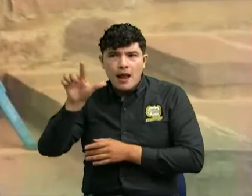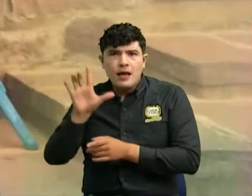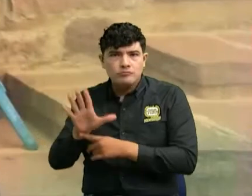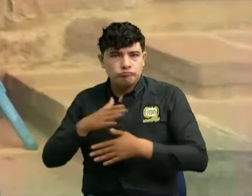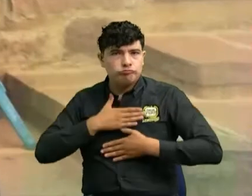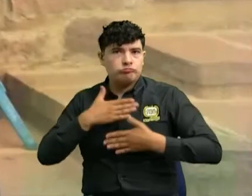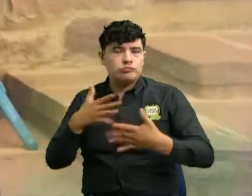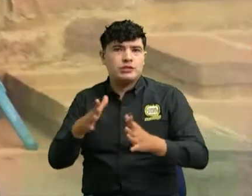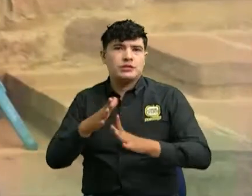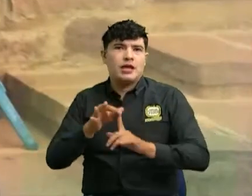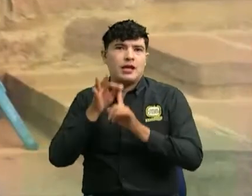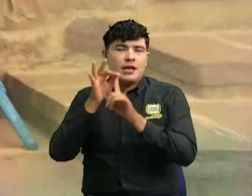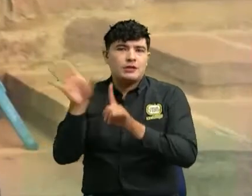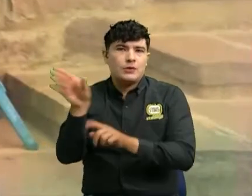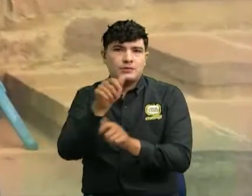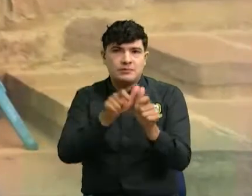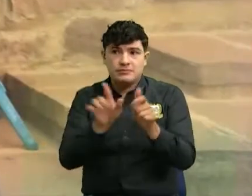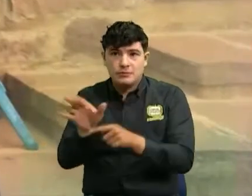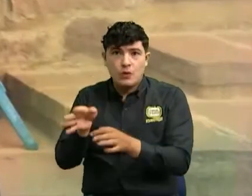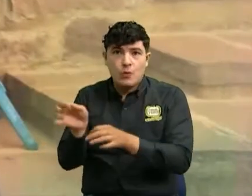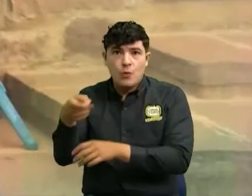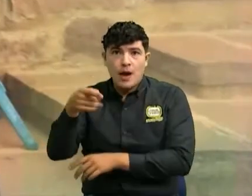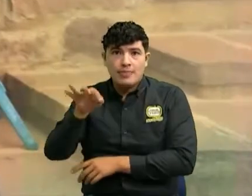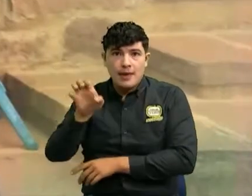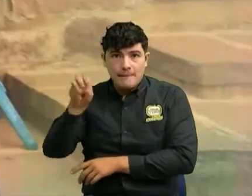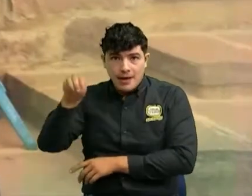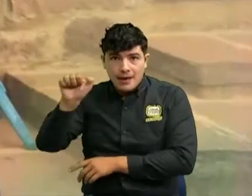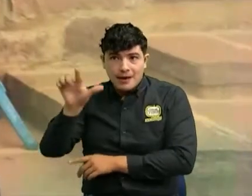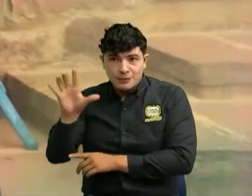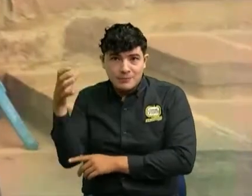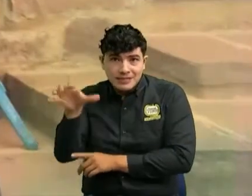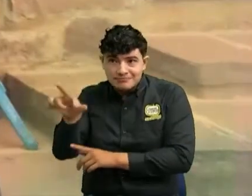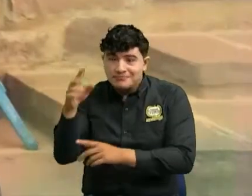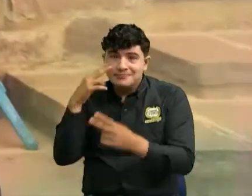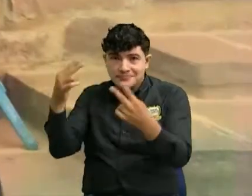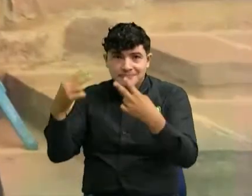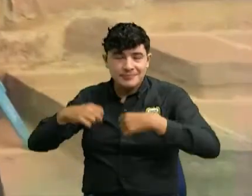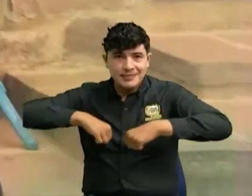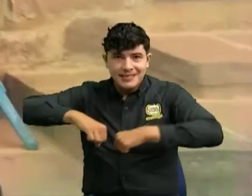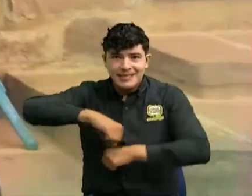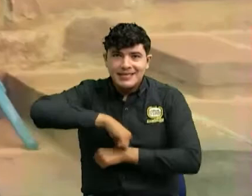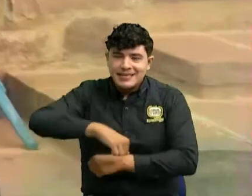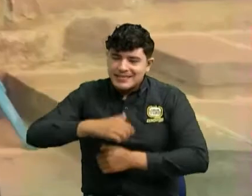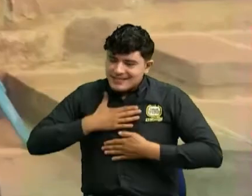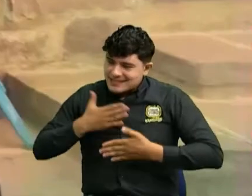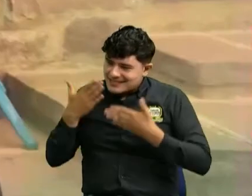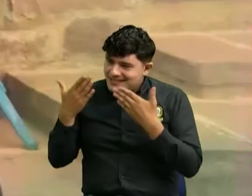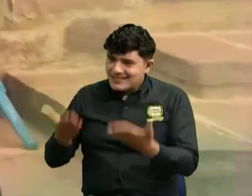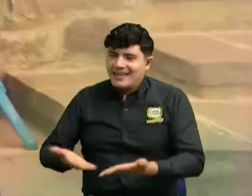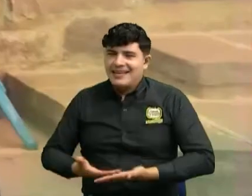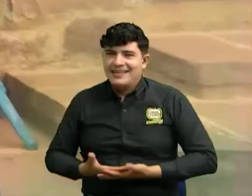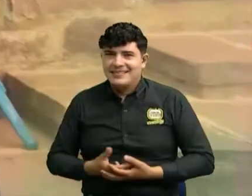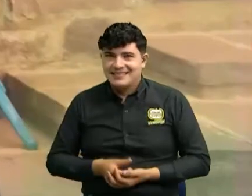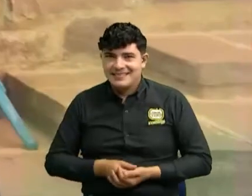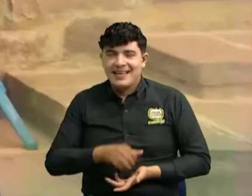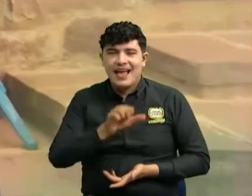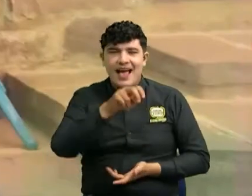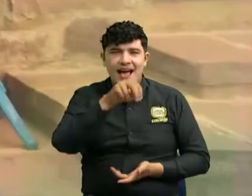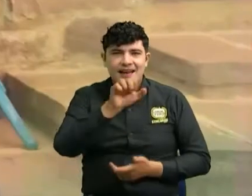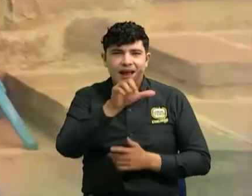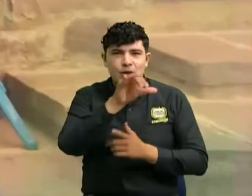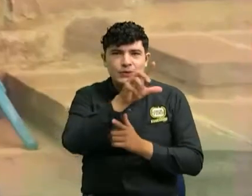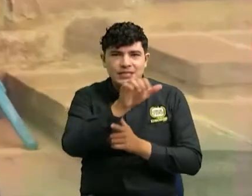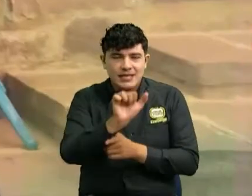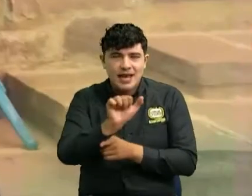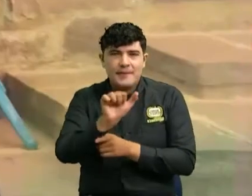para las personas que desde guatemala pues también se conectan con actúe en derecho tenemos a Ana Lucía Hernández